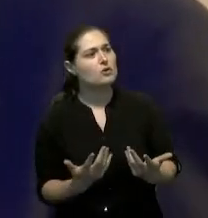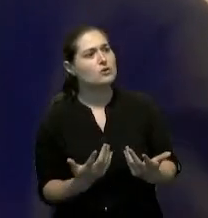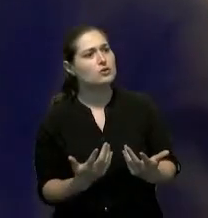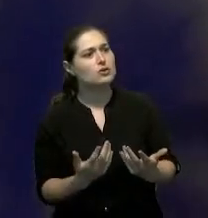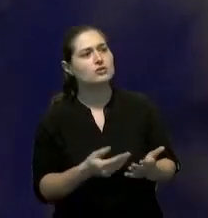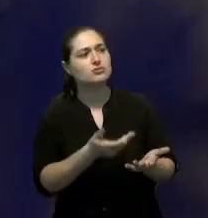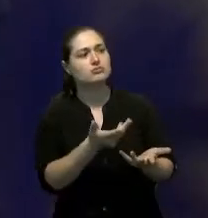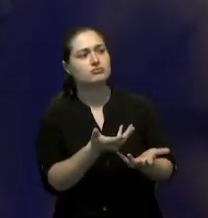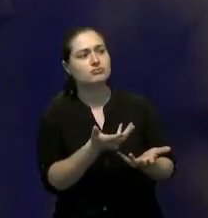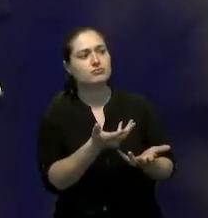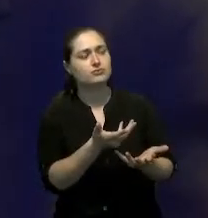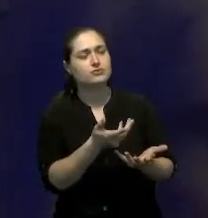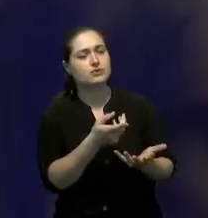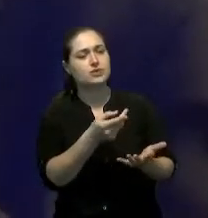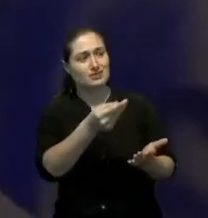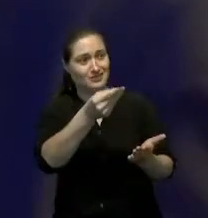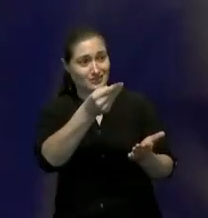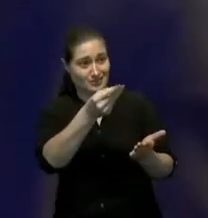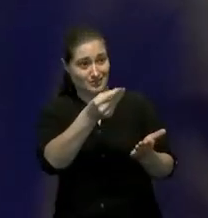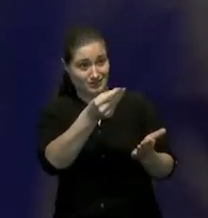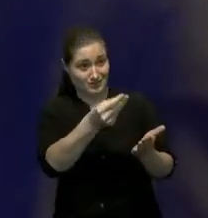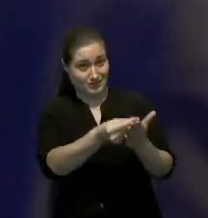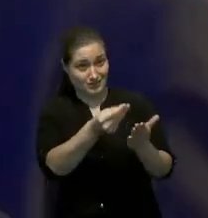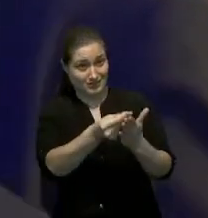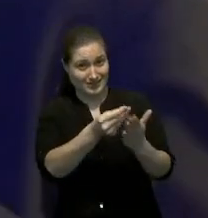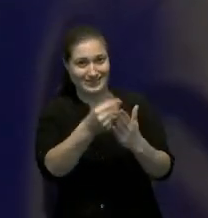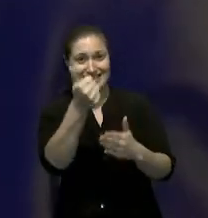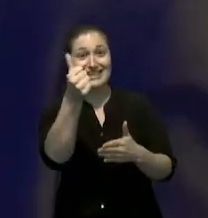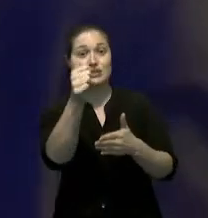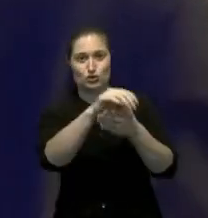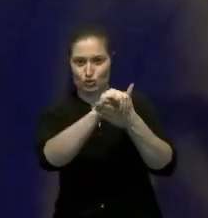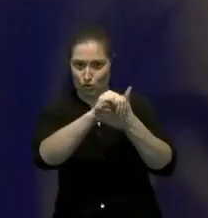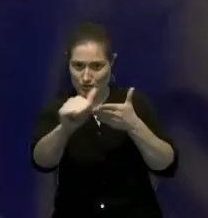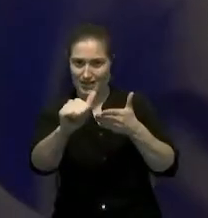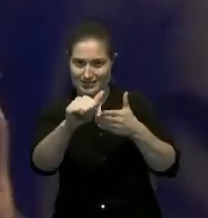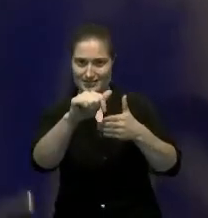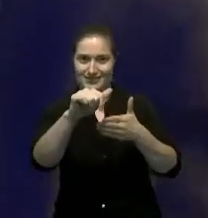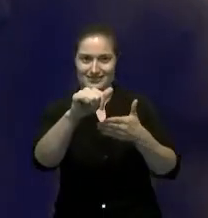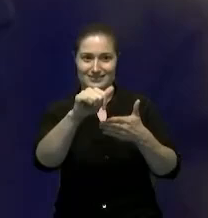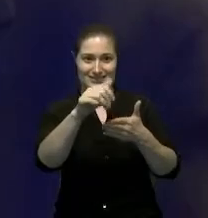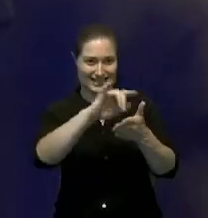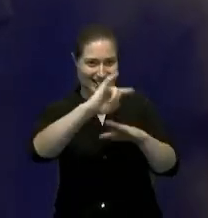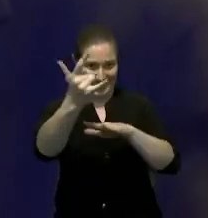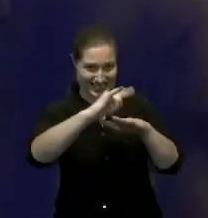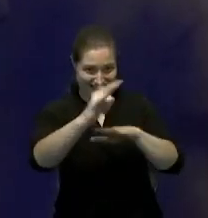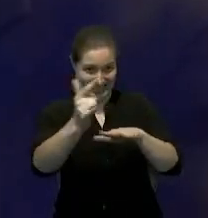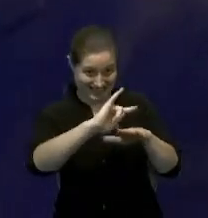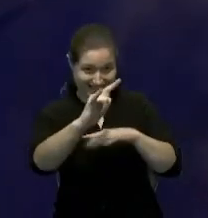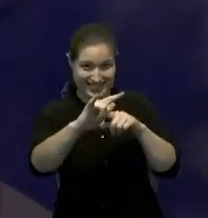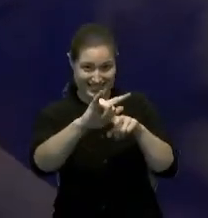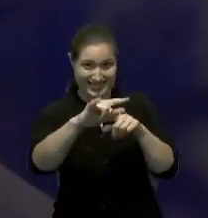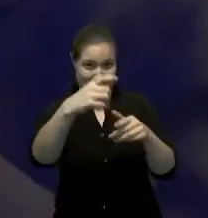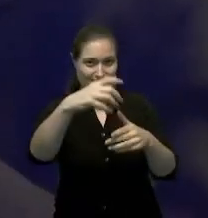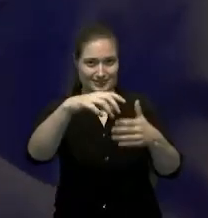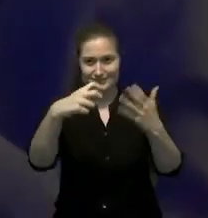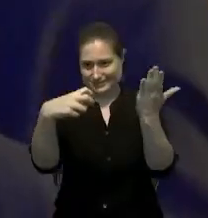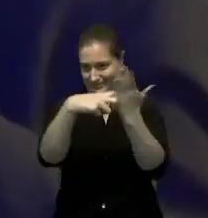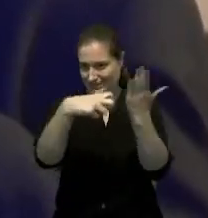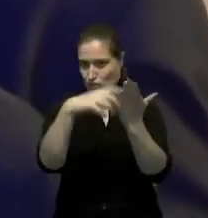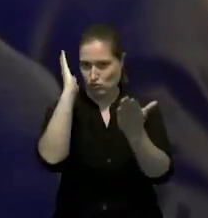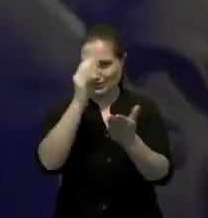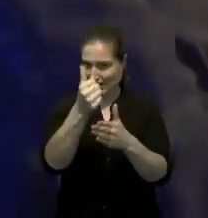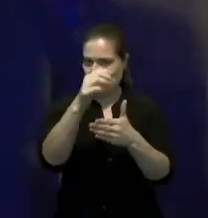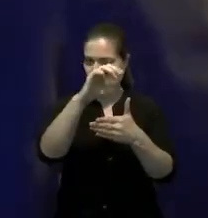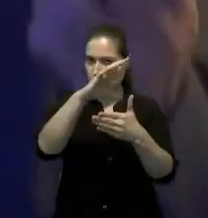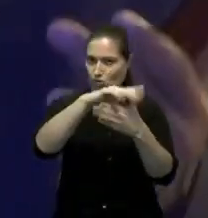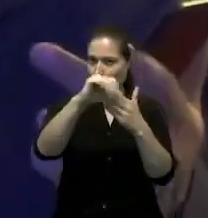dinero que se cobra extra los famosos 10 dólares que usted ha prometido que se iba a quitar del pasaje aéreo me gustaría saber cuál es